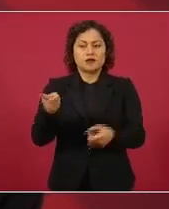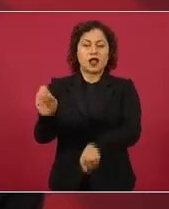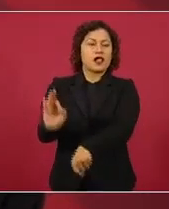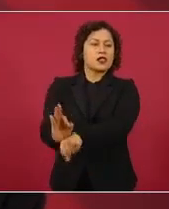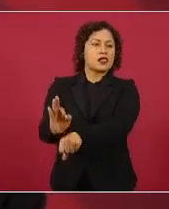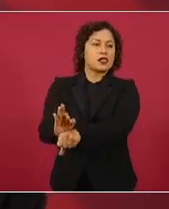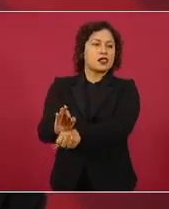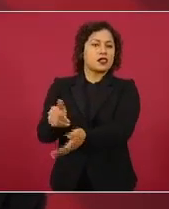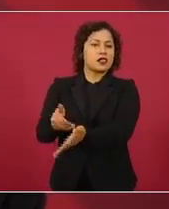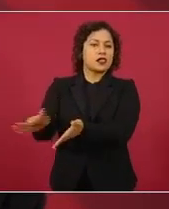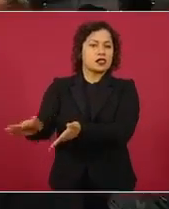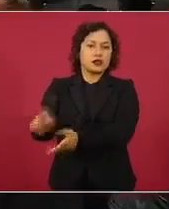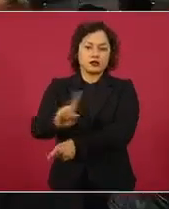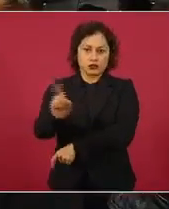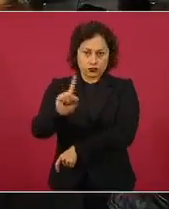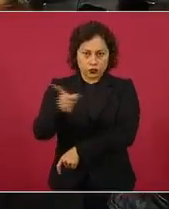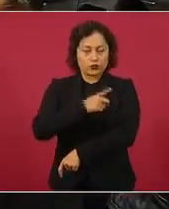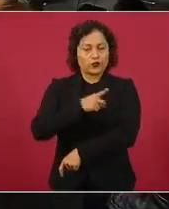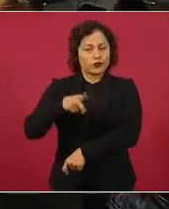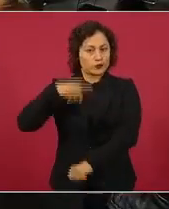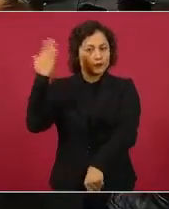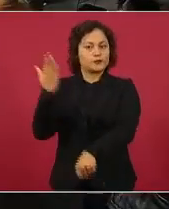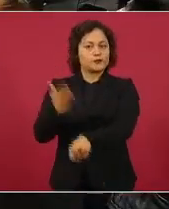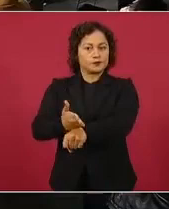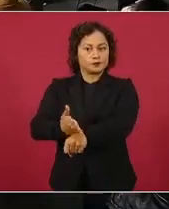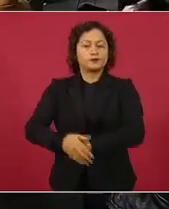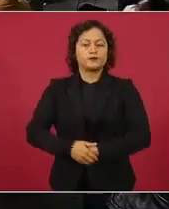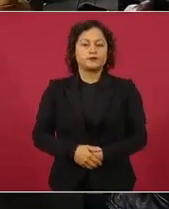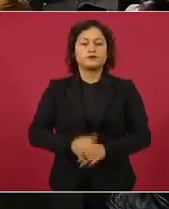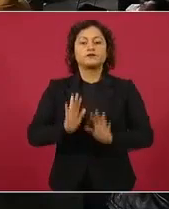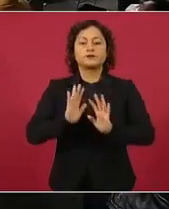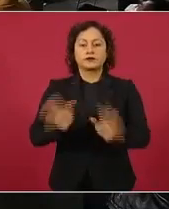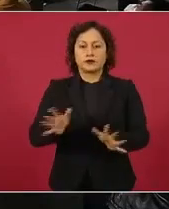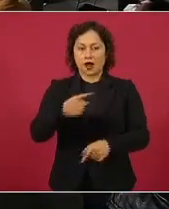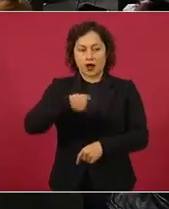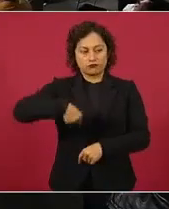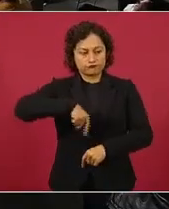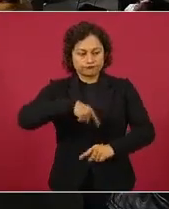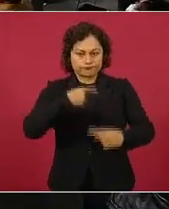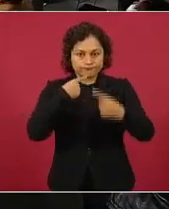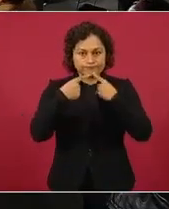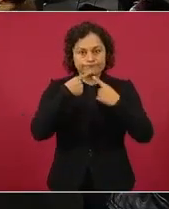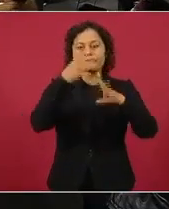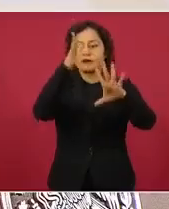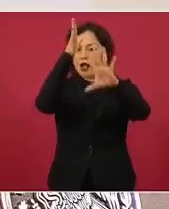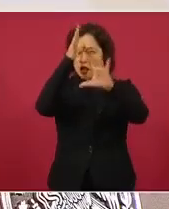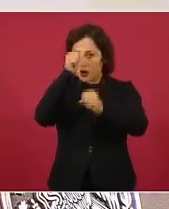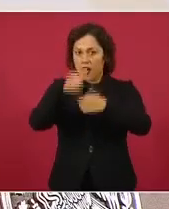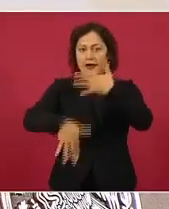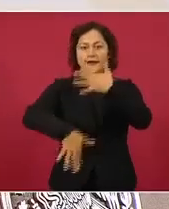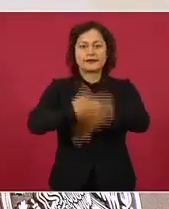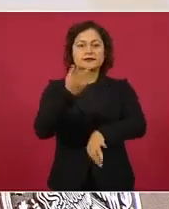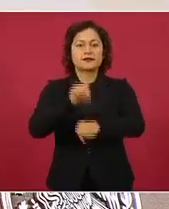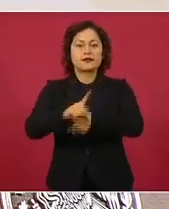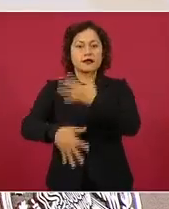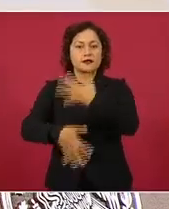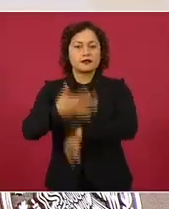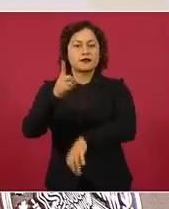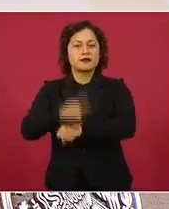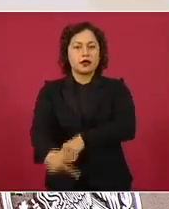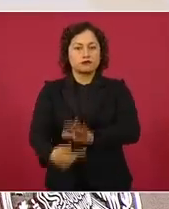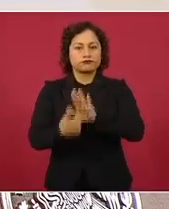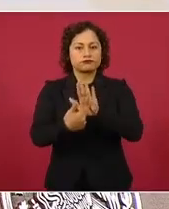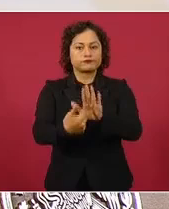Entonces, ya acordamos que cada 15 días se va a estar informando. Por ejemplo, ayer